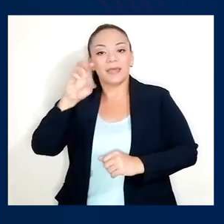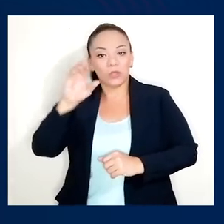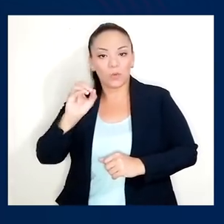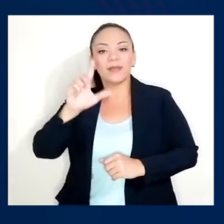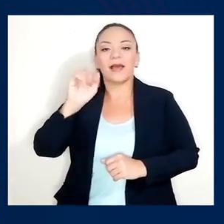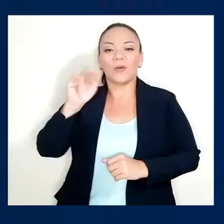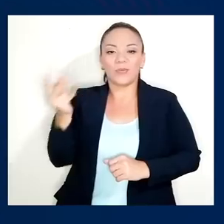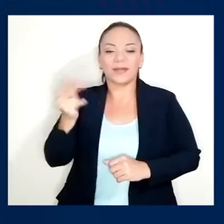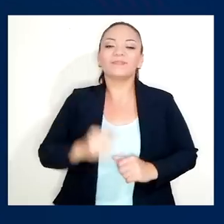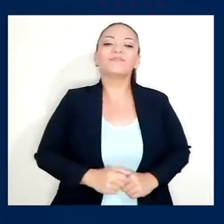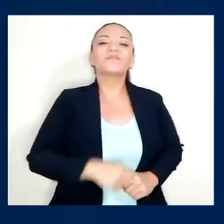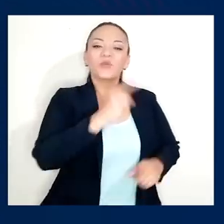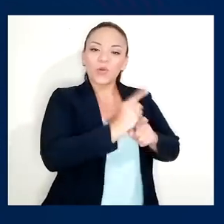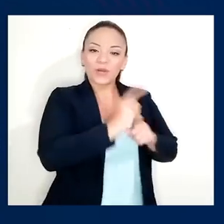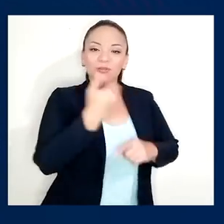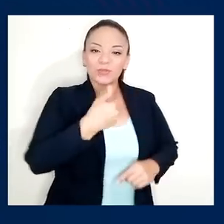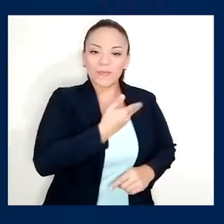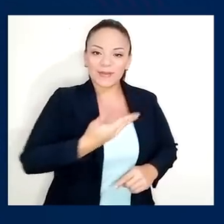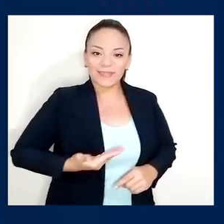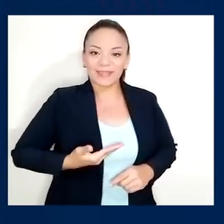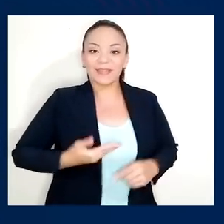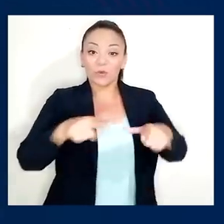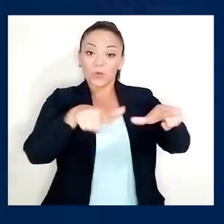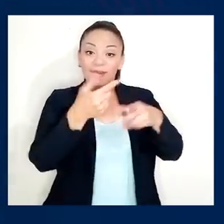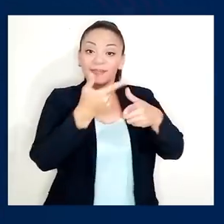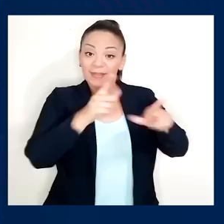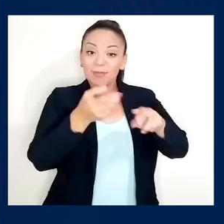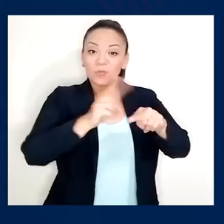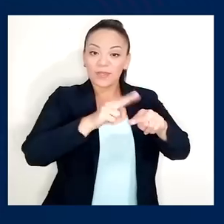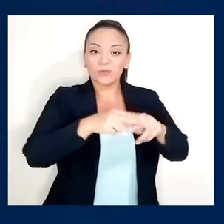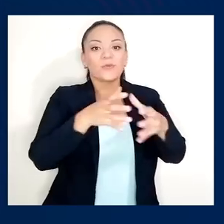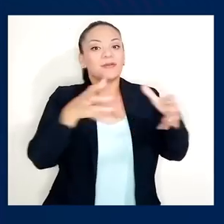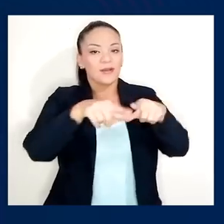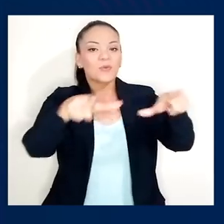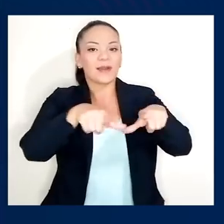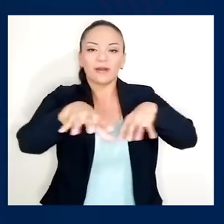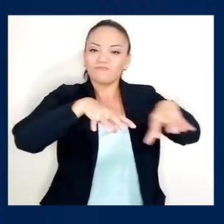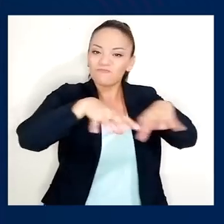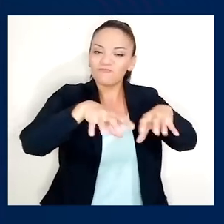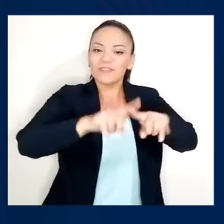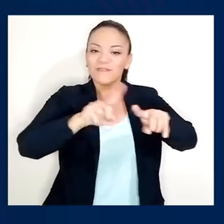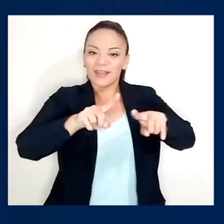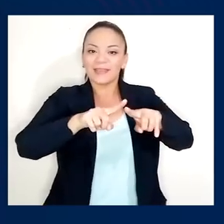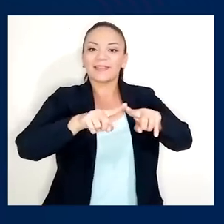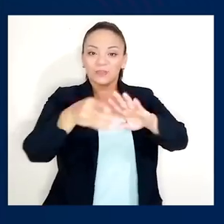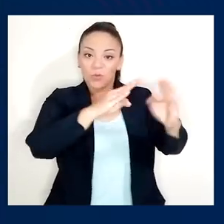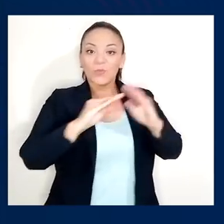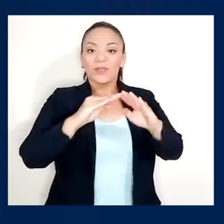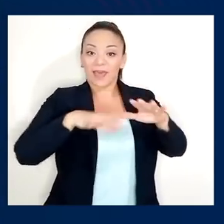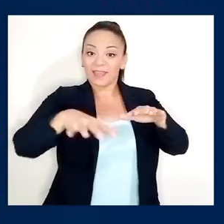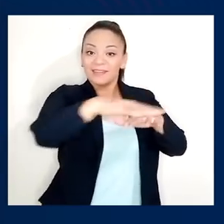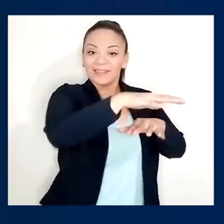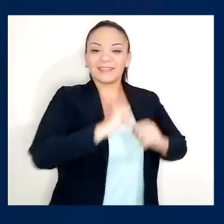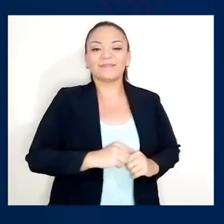doña Laura López. Efectivamente, presidente. Las zonas francas han demostrado ser un gran dinamizador de las comunidades donde se instalan.